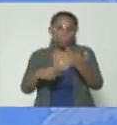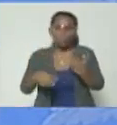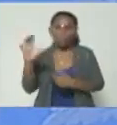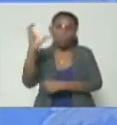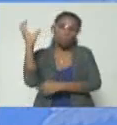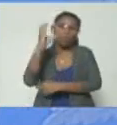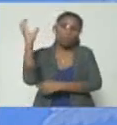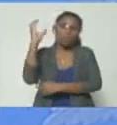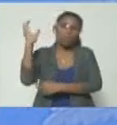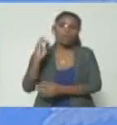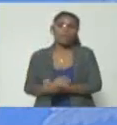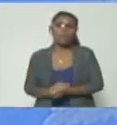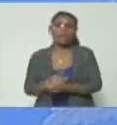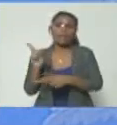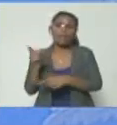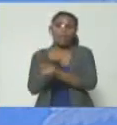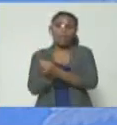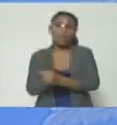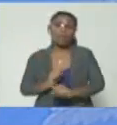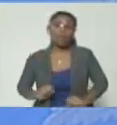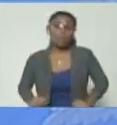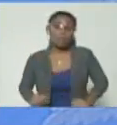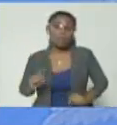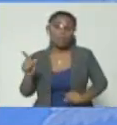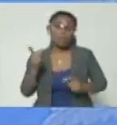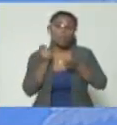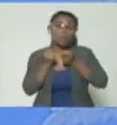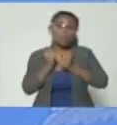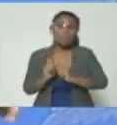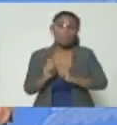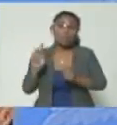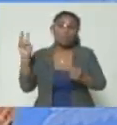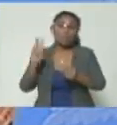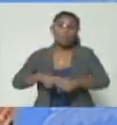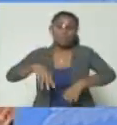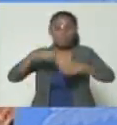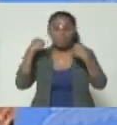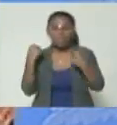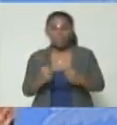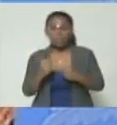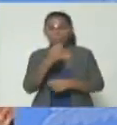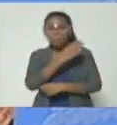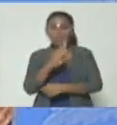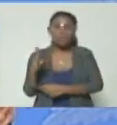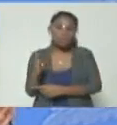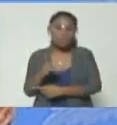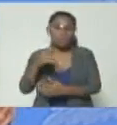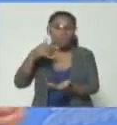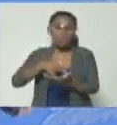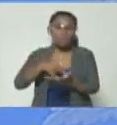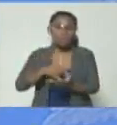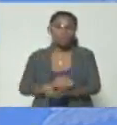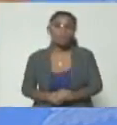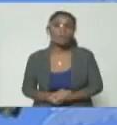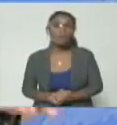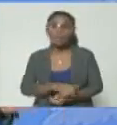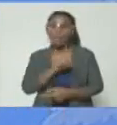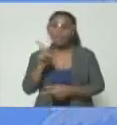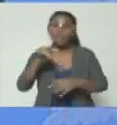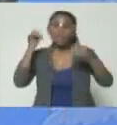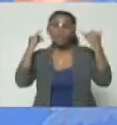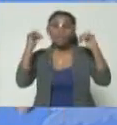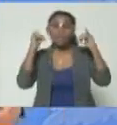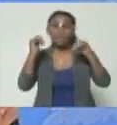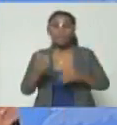como fracasaron en los intentos de violencia extrema por el bicentenario de Carabobo y fue una fiesta